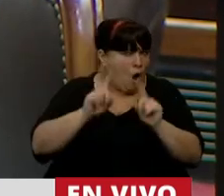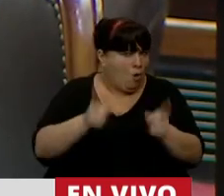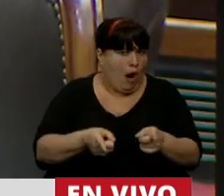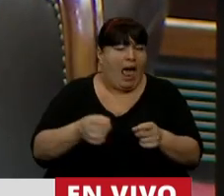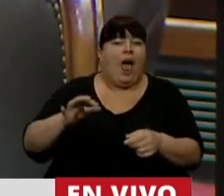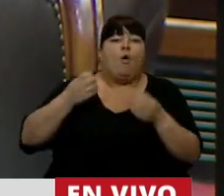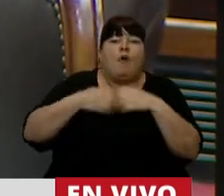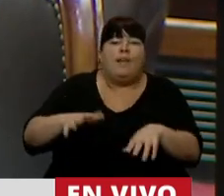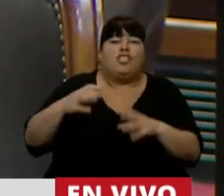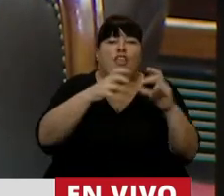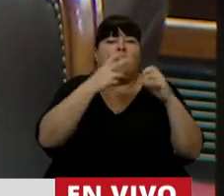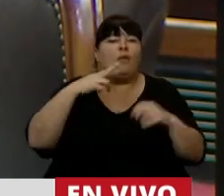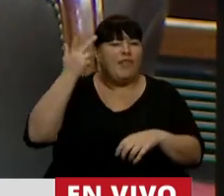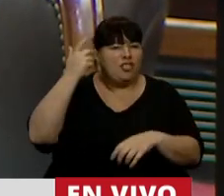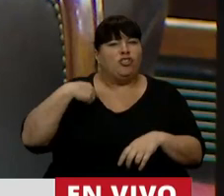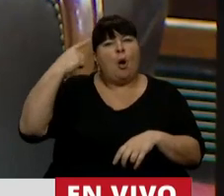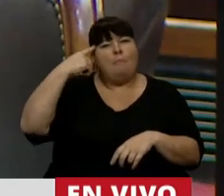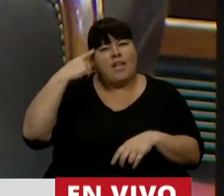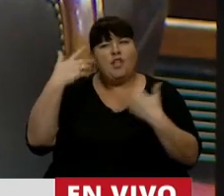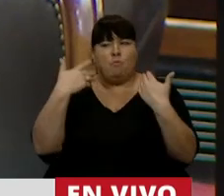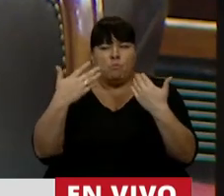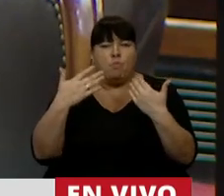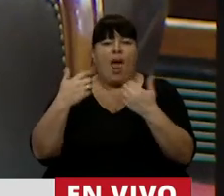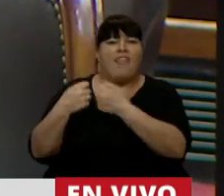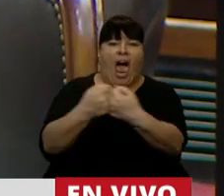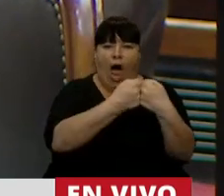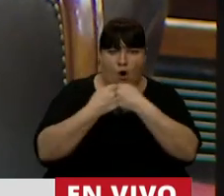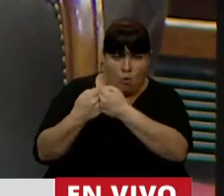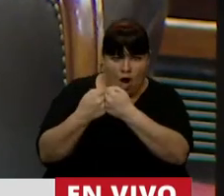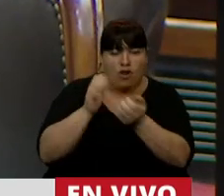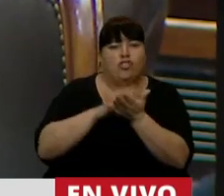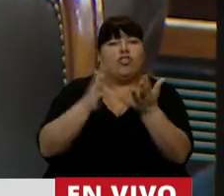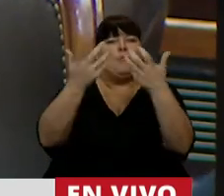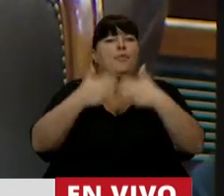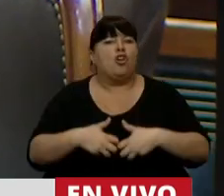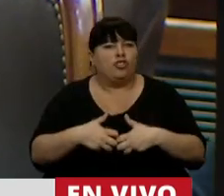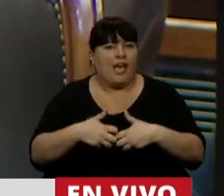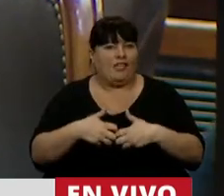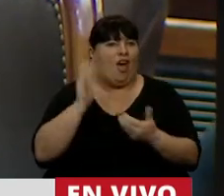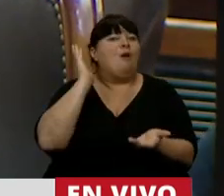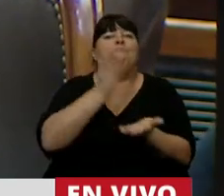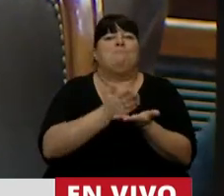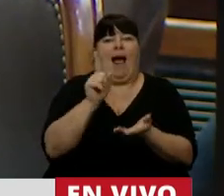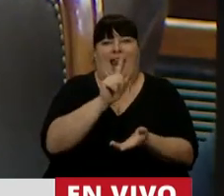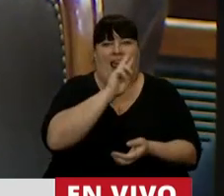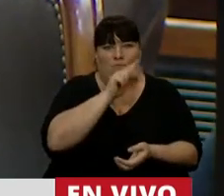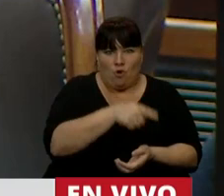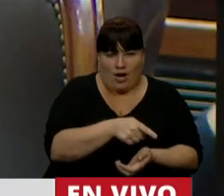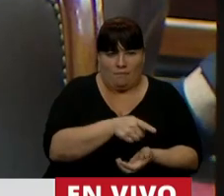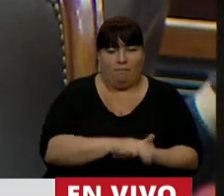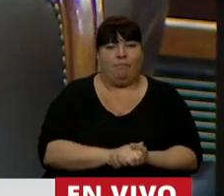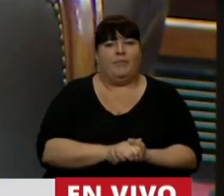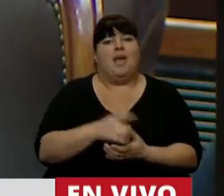debate del 18, pensamos en un momento que se podía llegar a un consenso en torno a un proyecto que despenalizara a la mujer